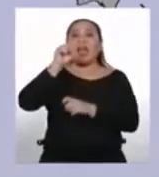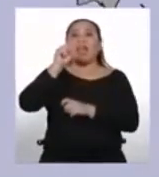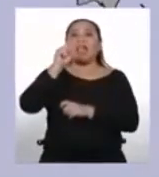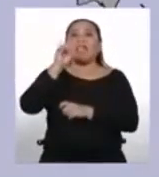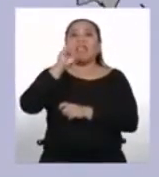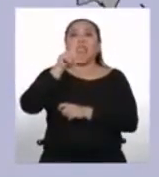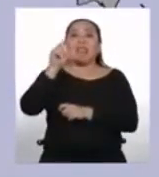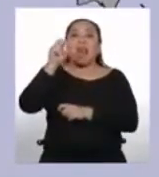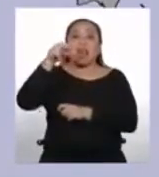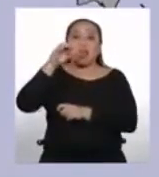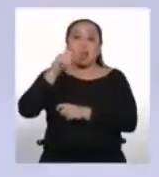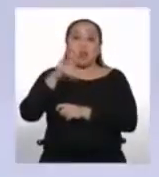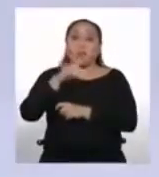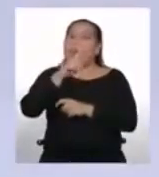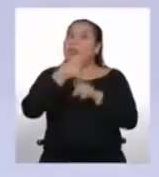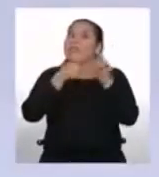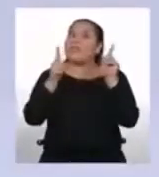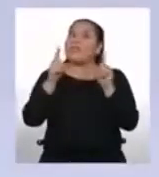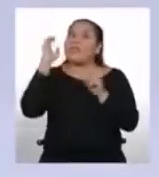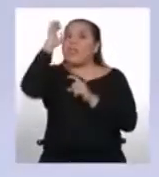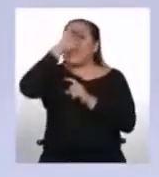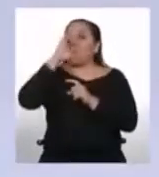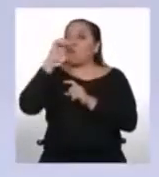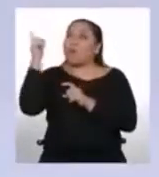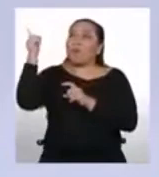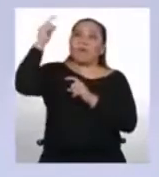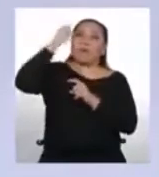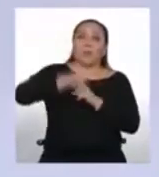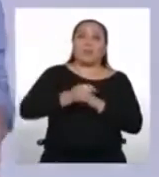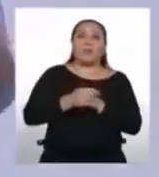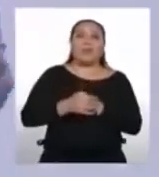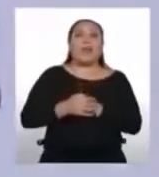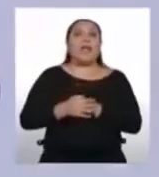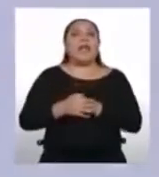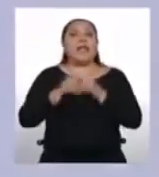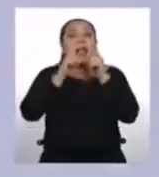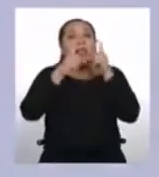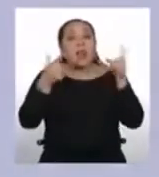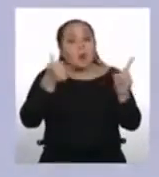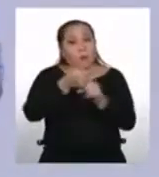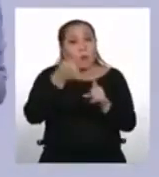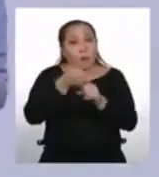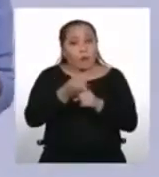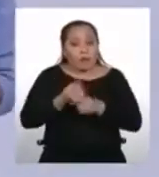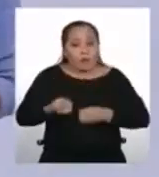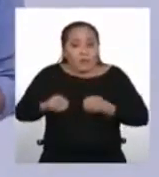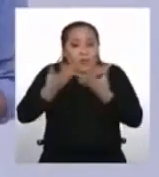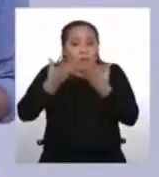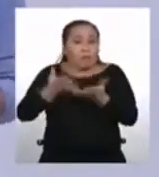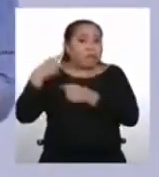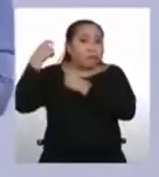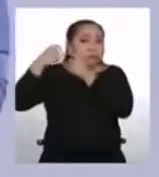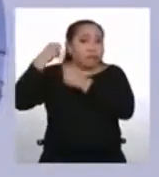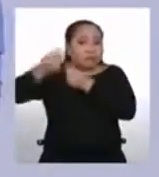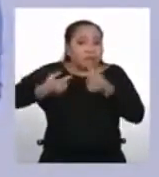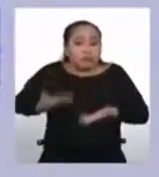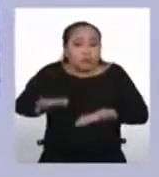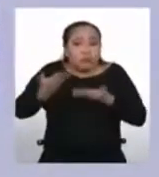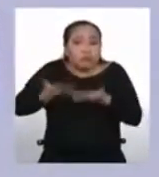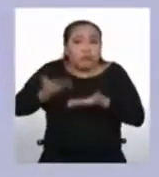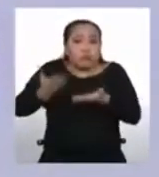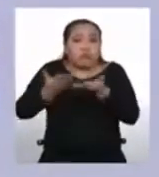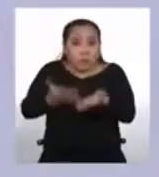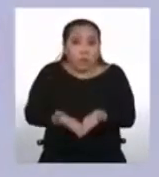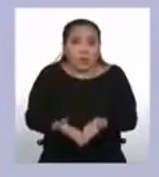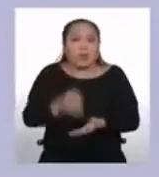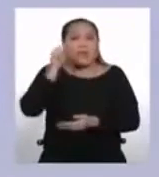que vino al Perú desde Europa. ¿Las lenguas originarias se transmiten? Sí. Por ello es importante que las lenguas se transmitan